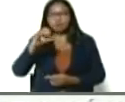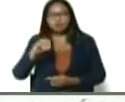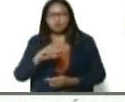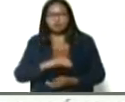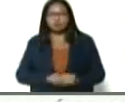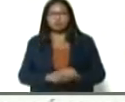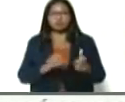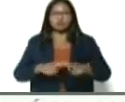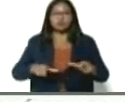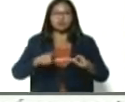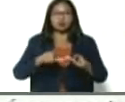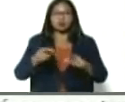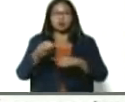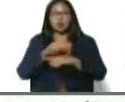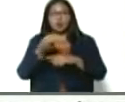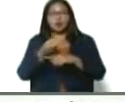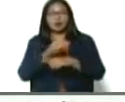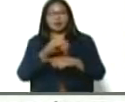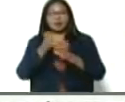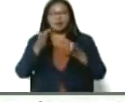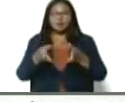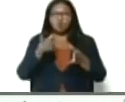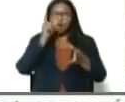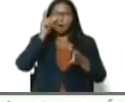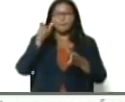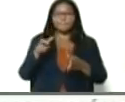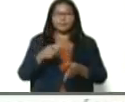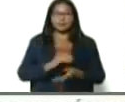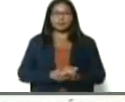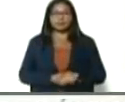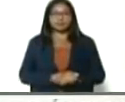zona industrial, el gobernador, José Manuel Vázquez,